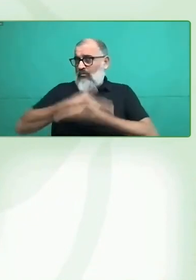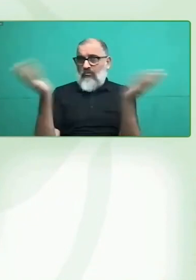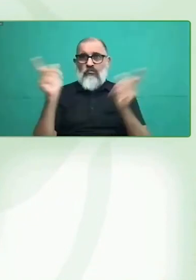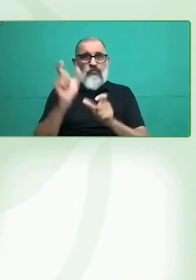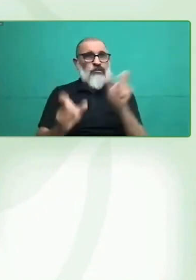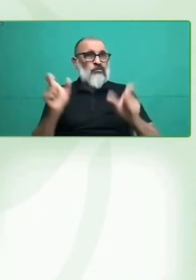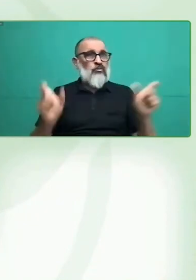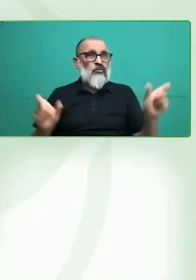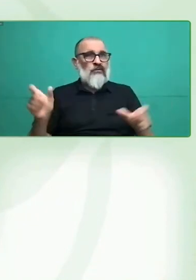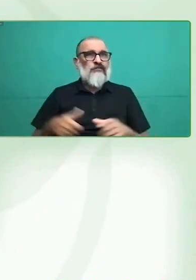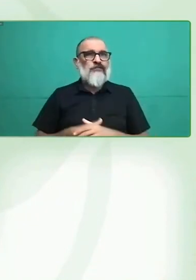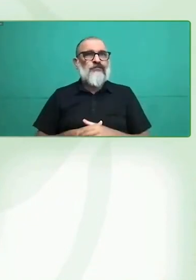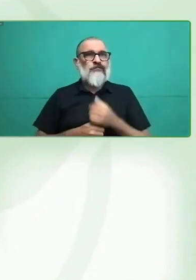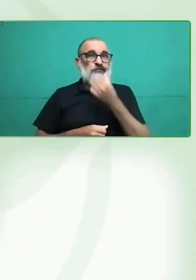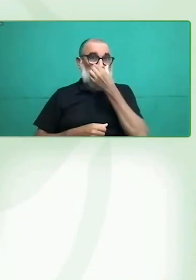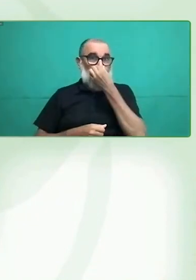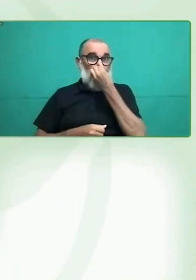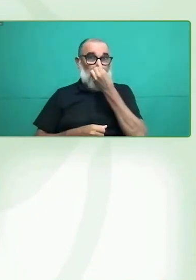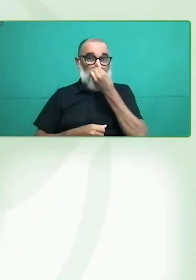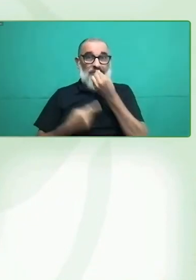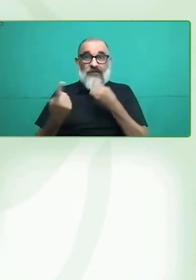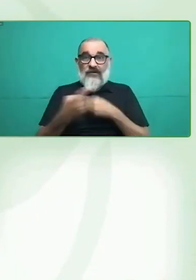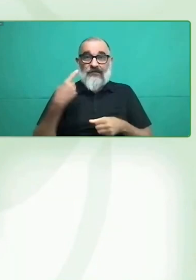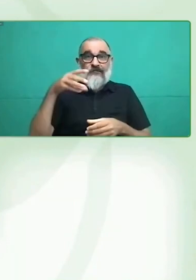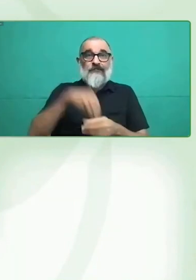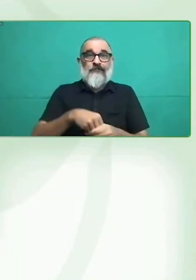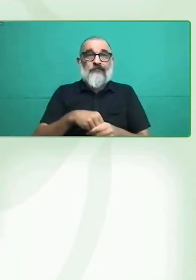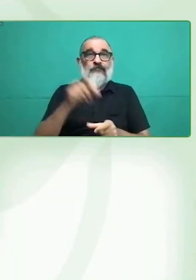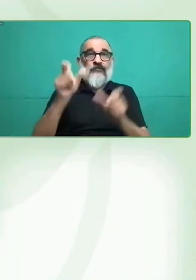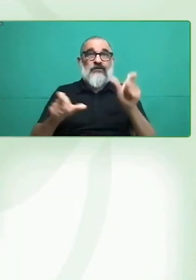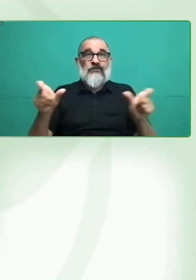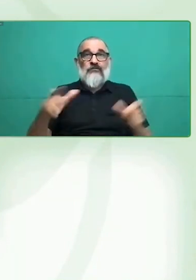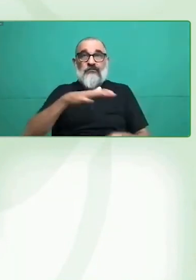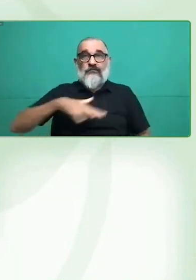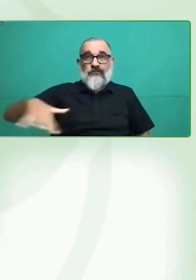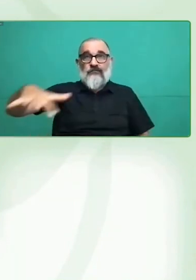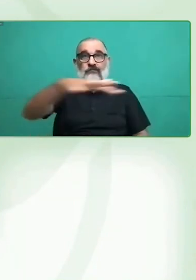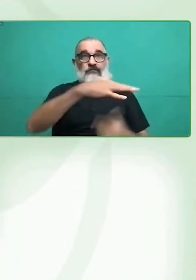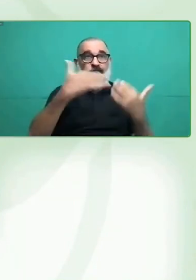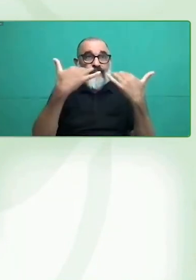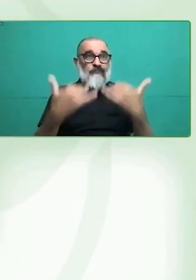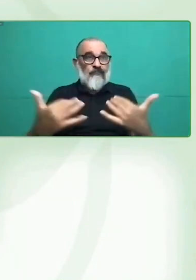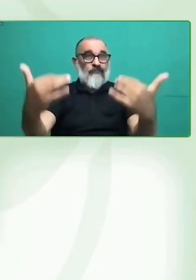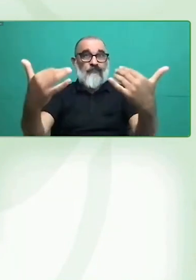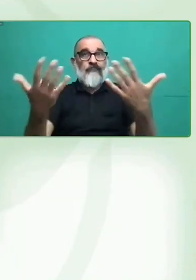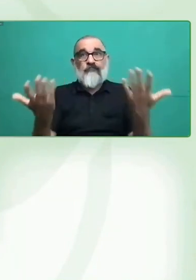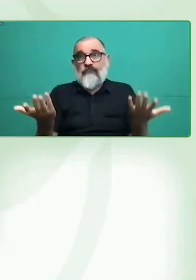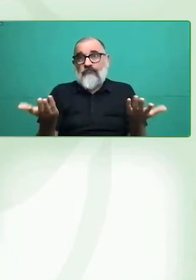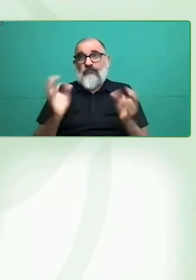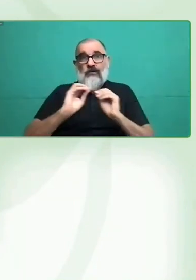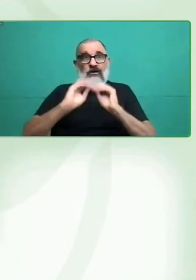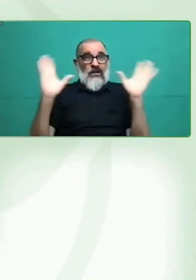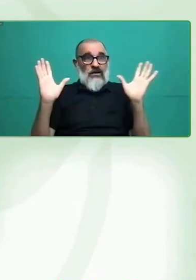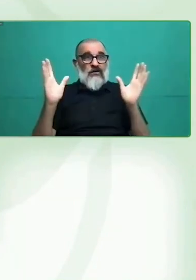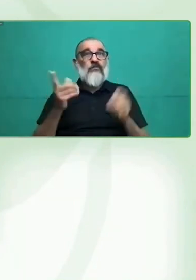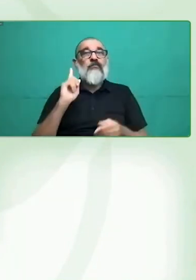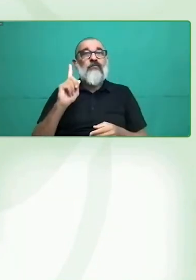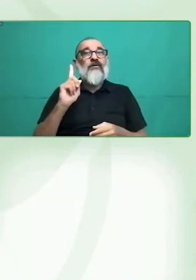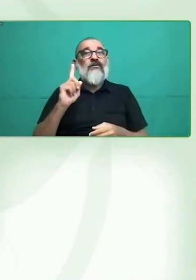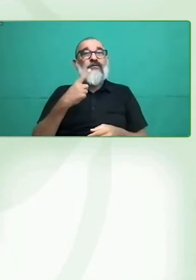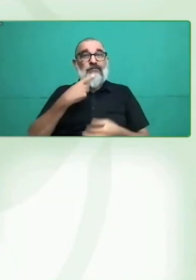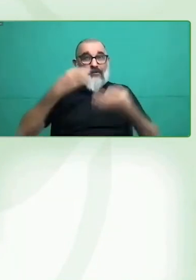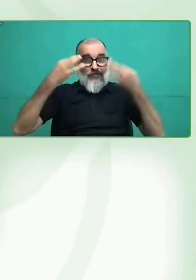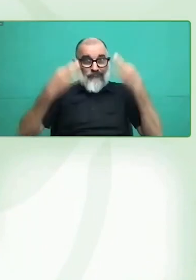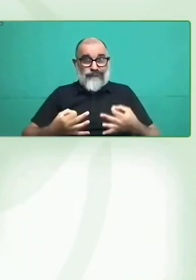realidad en todas partes, por lo tanto, los invito a seguir trabajando en lo que estamos haciendo, por supuesto, pero también a